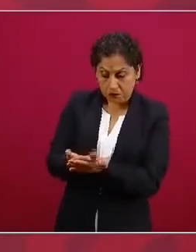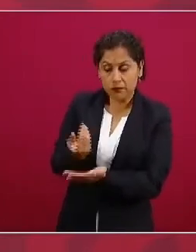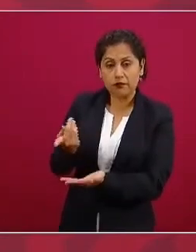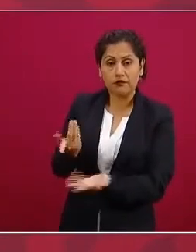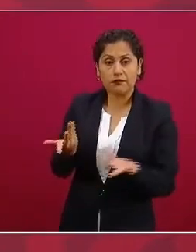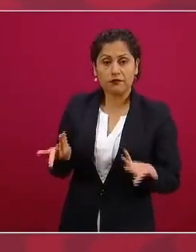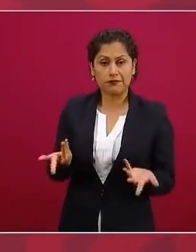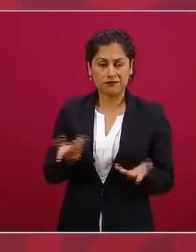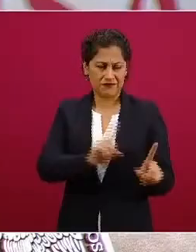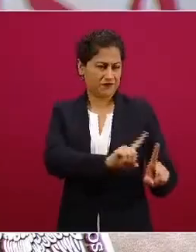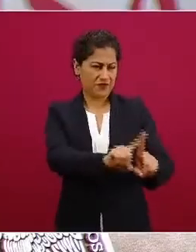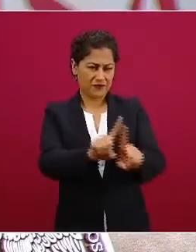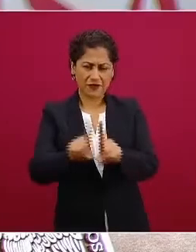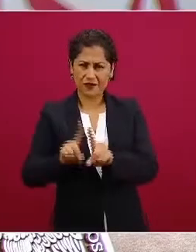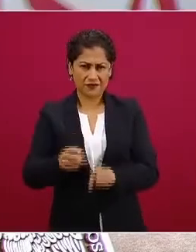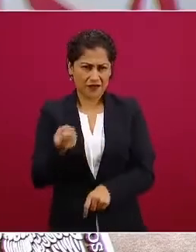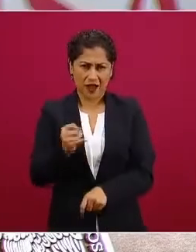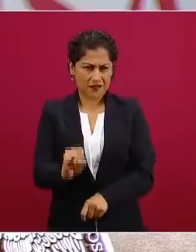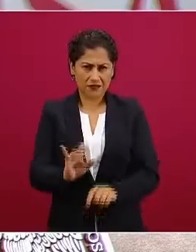entonces